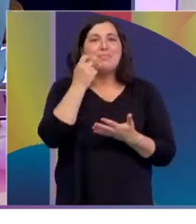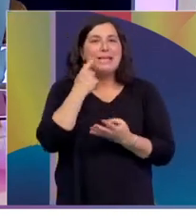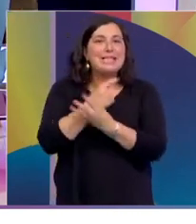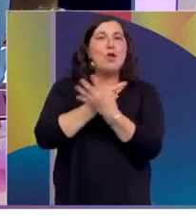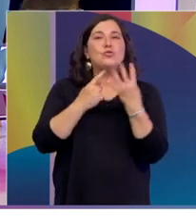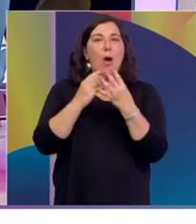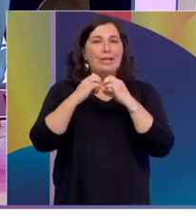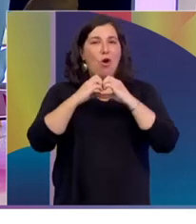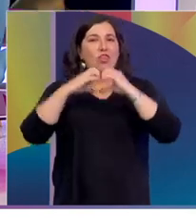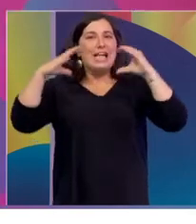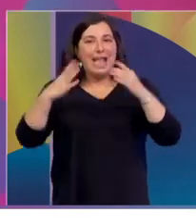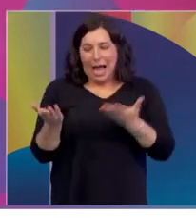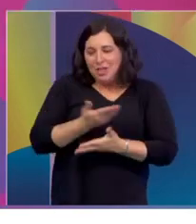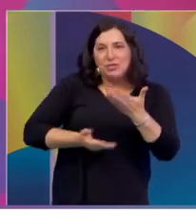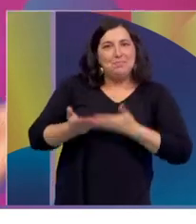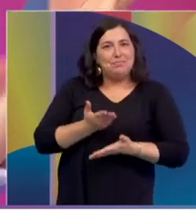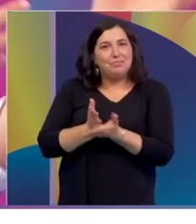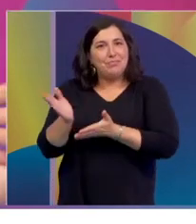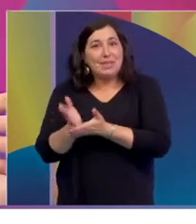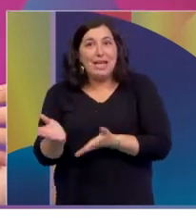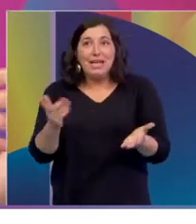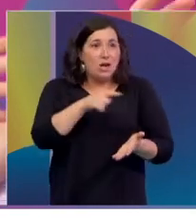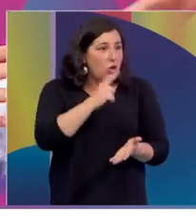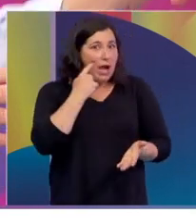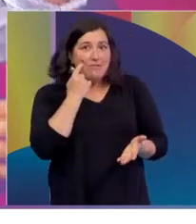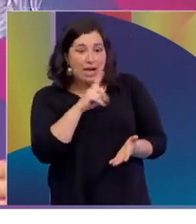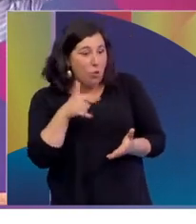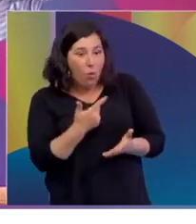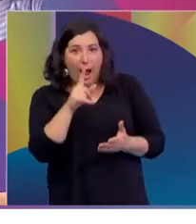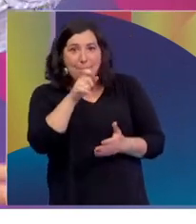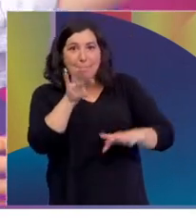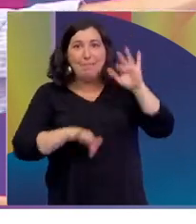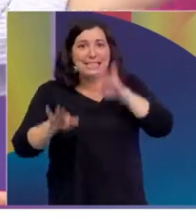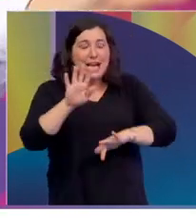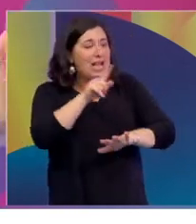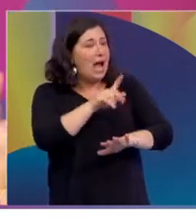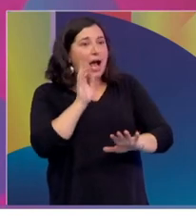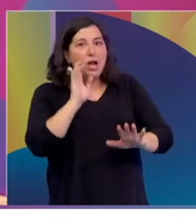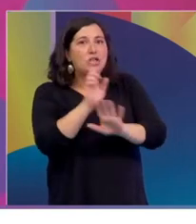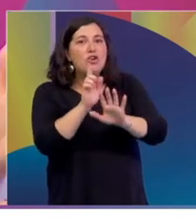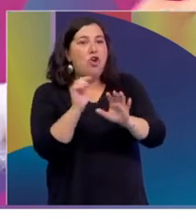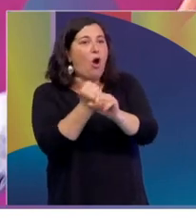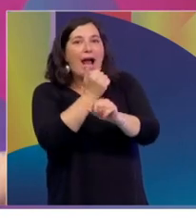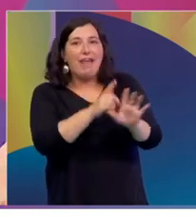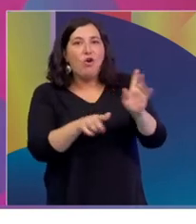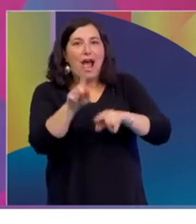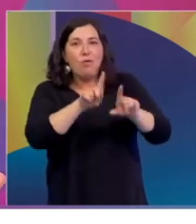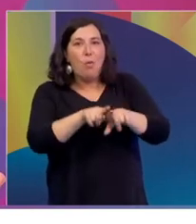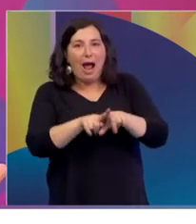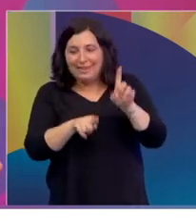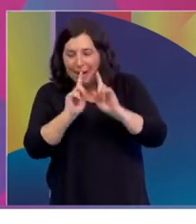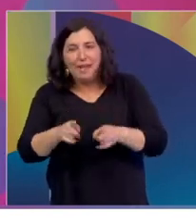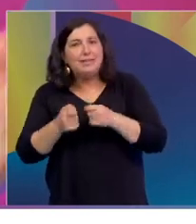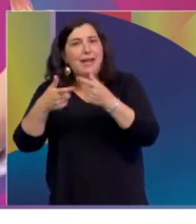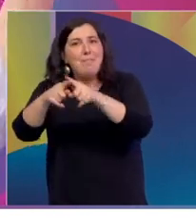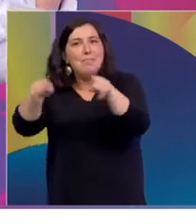que es cómo también despierta solidaridad y cómo Gaby no tiene una piscina y aunque no hubiese salido ganadora, por lo menos salía destacados con una piscina y un espacio para empezar